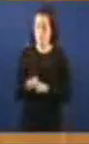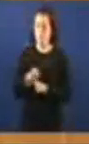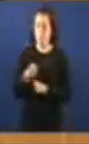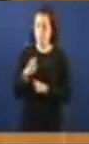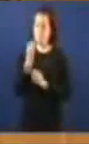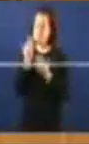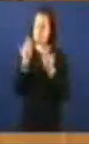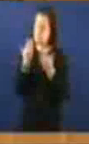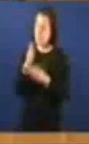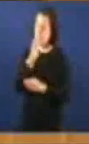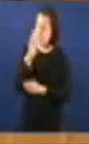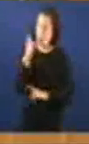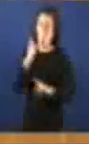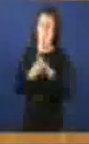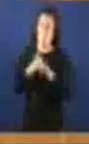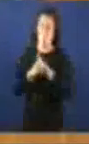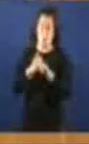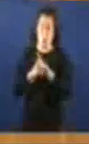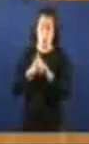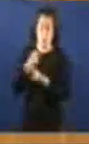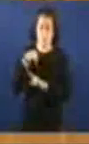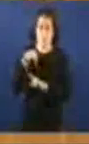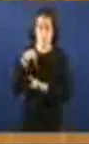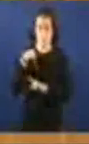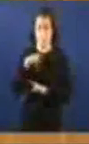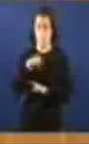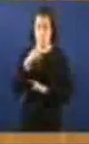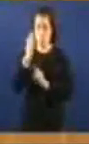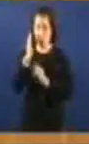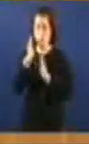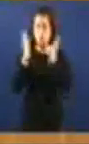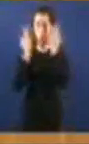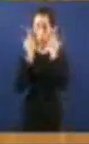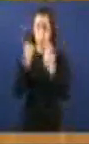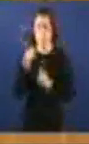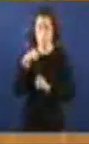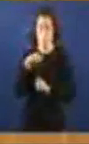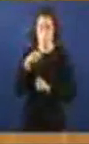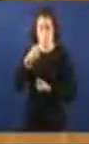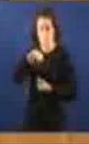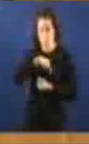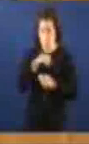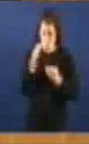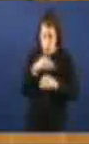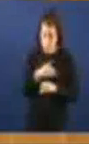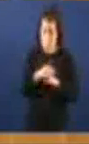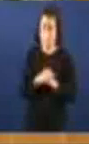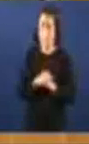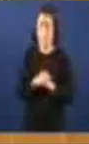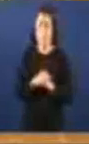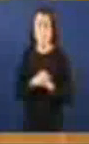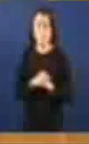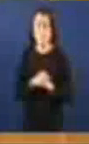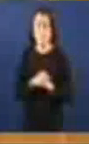parabéns por utilizar a súa presencia nas cortes As que non dispomos, obviamente Para